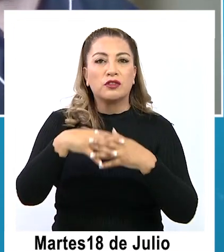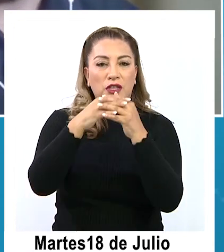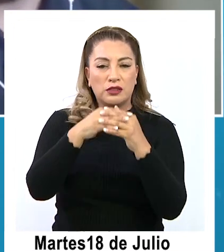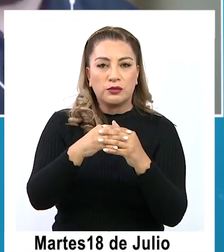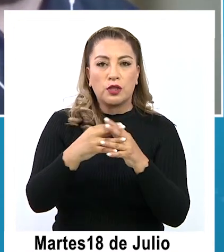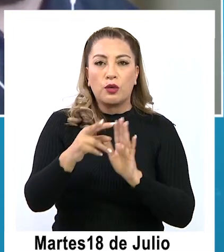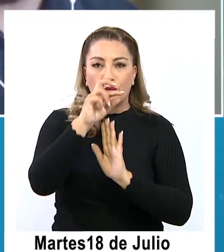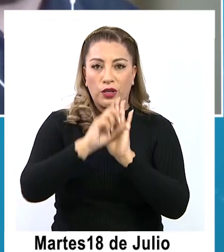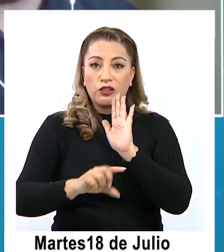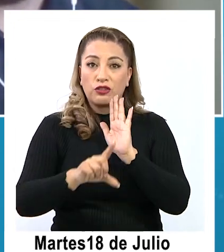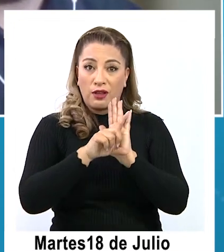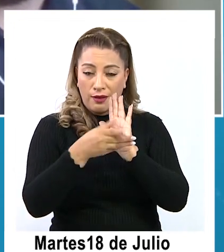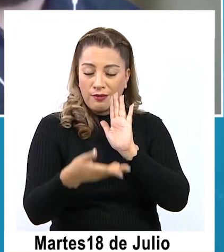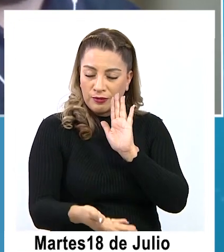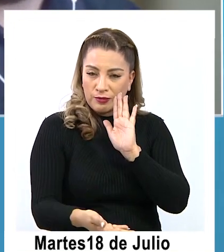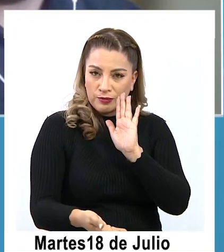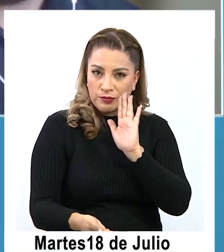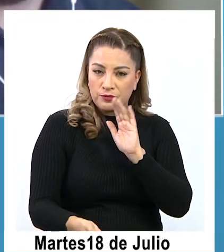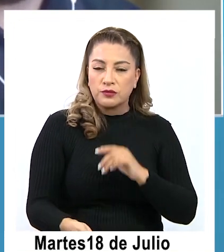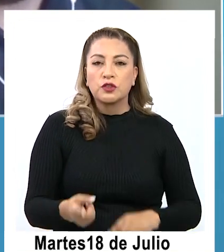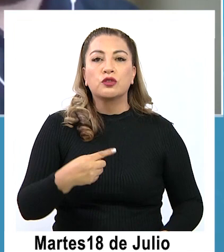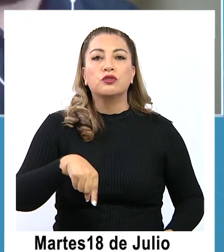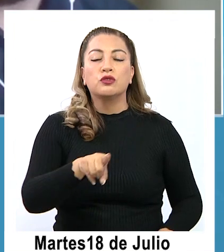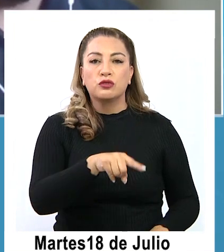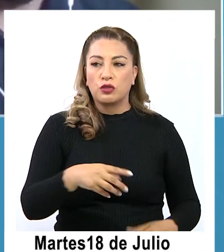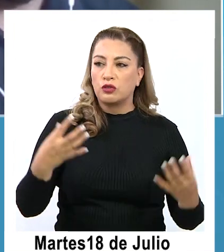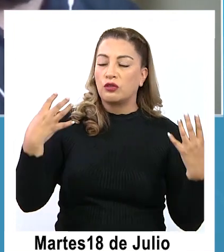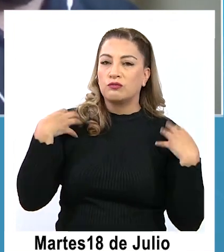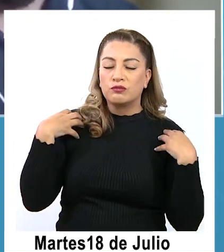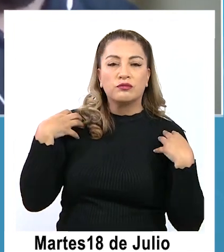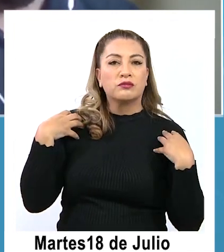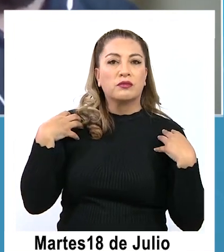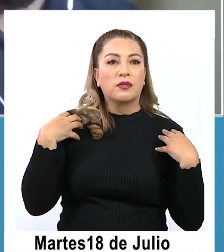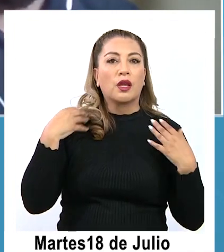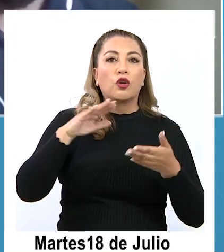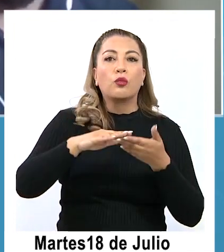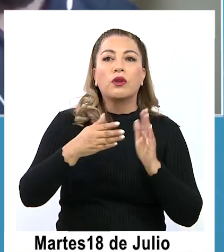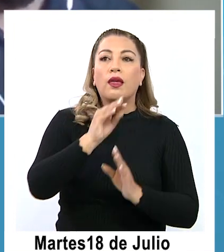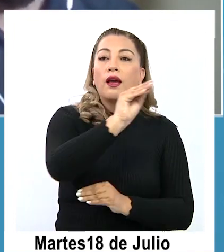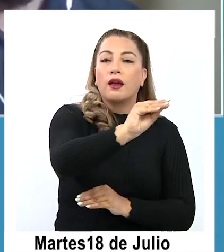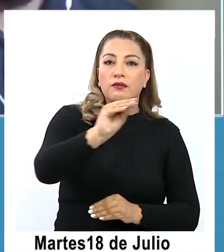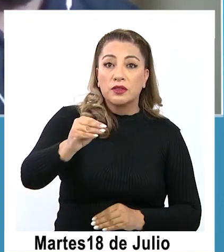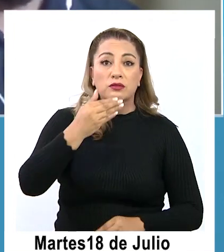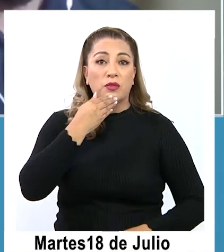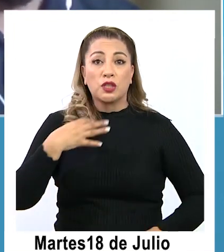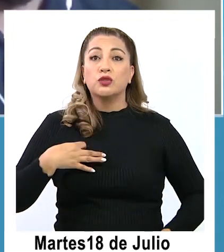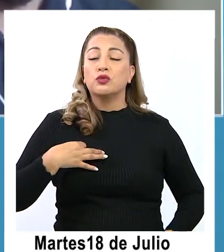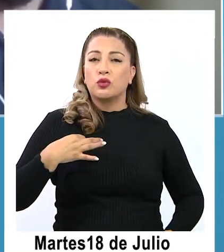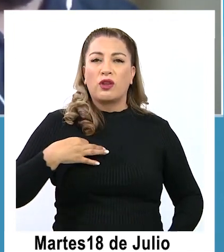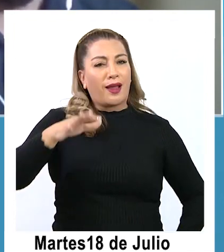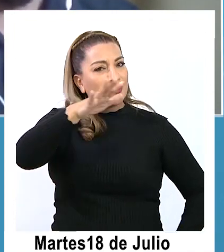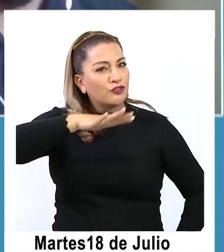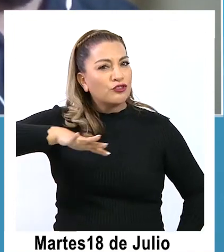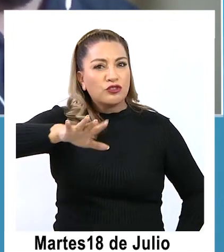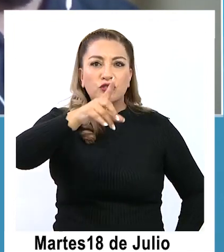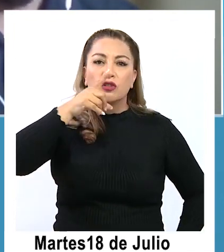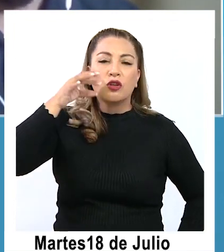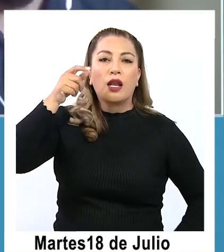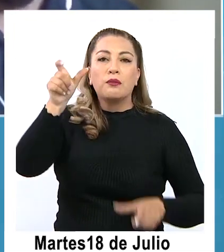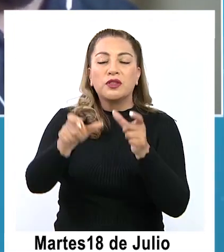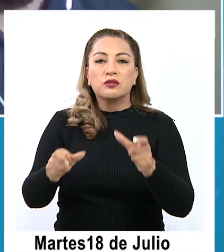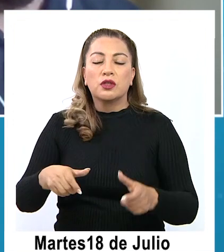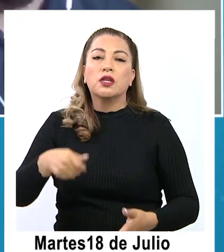del proyecto de ley. Entonces nosotros hacemos un llamado a la comunidad y a la ciudadanía y a todos eh los